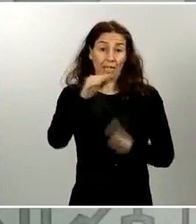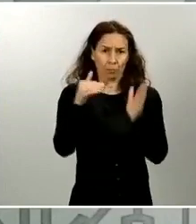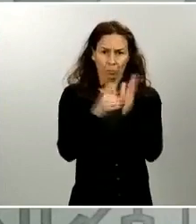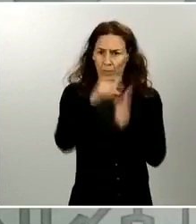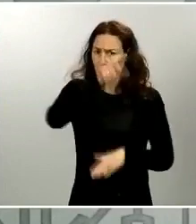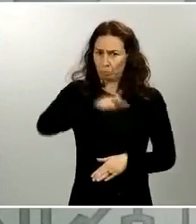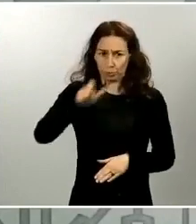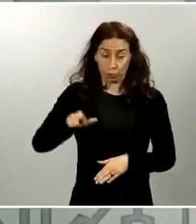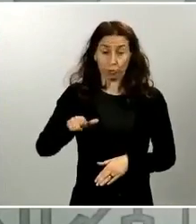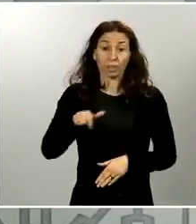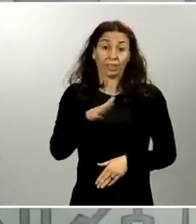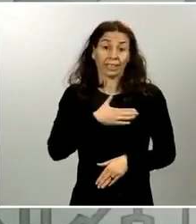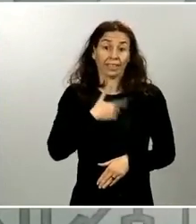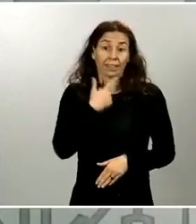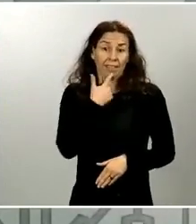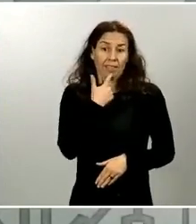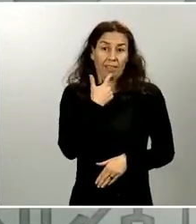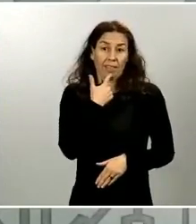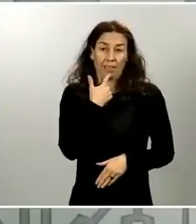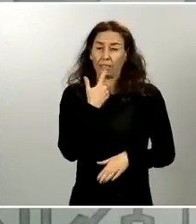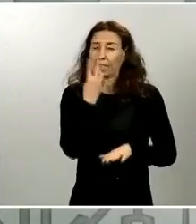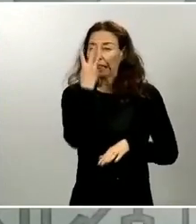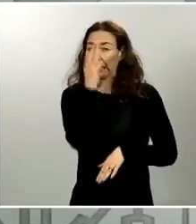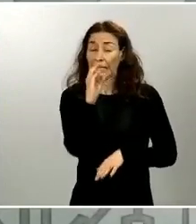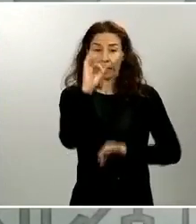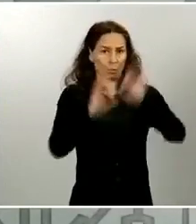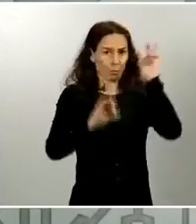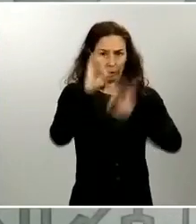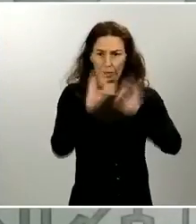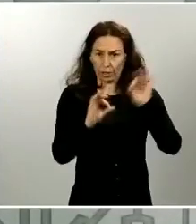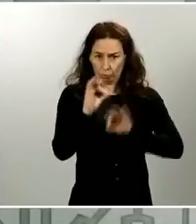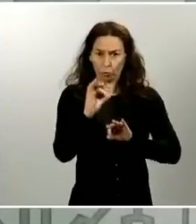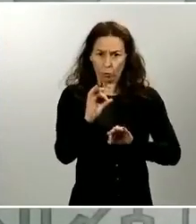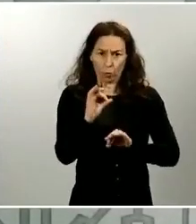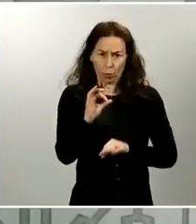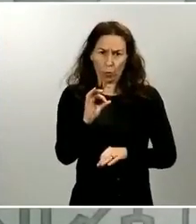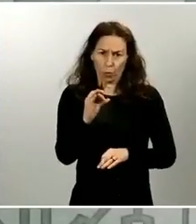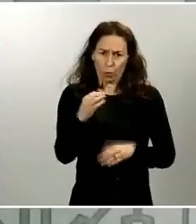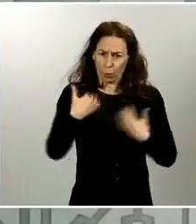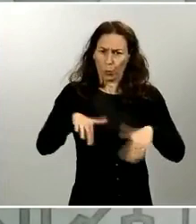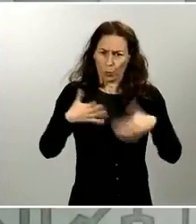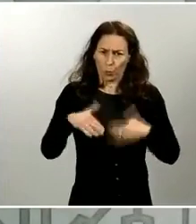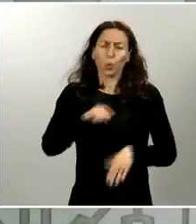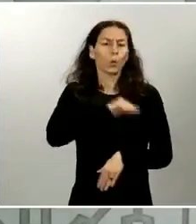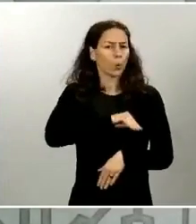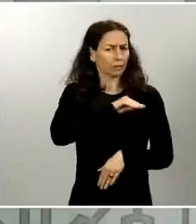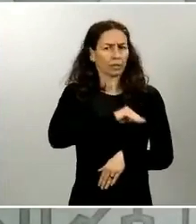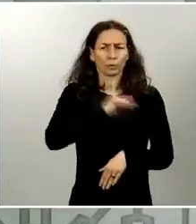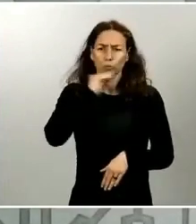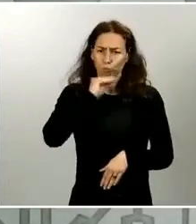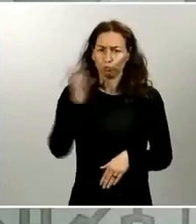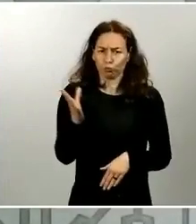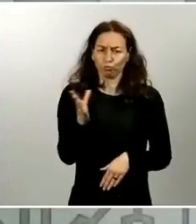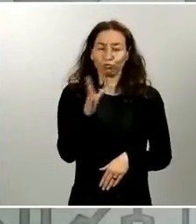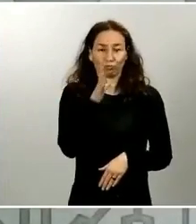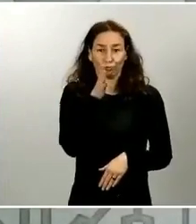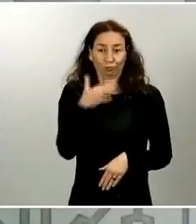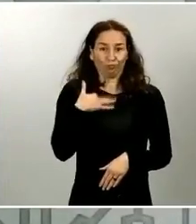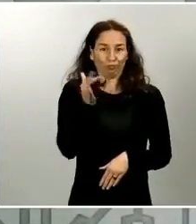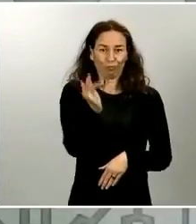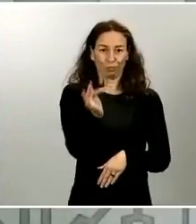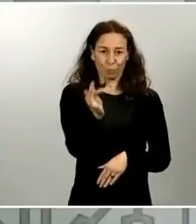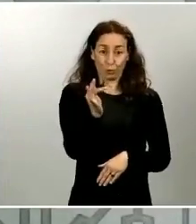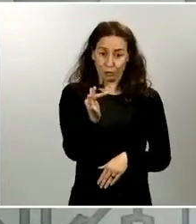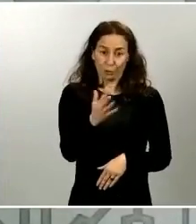es algo más del 30% de los casos notificados y es una cifra de las que sí que nos gusta que vayan aumentando cada